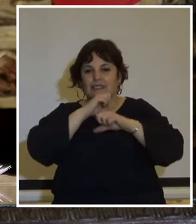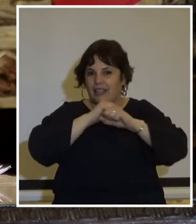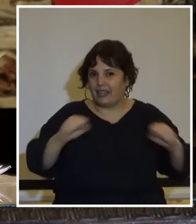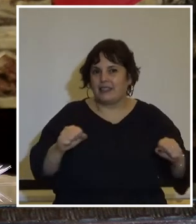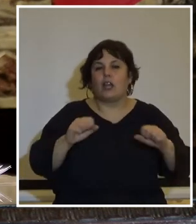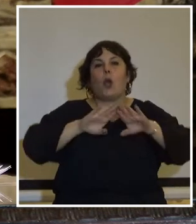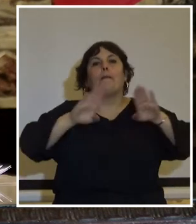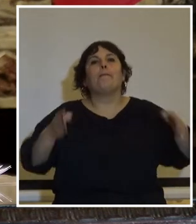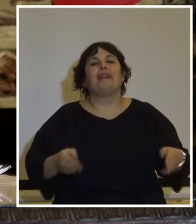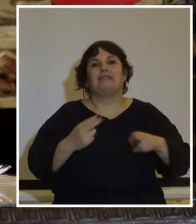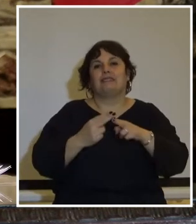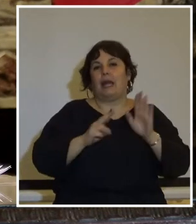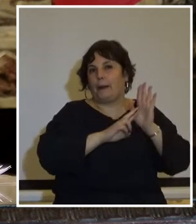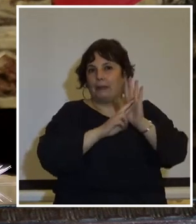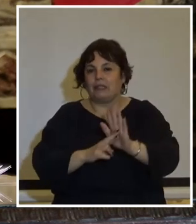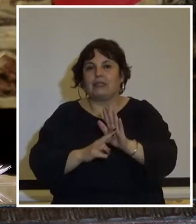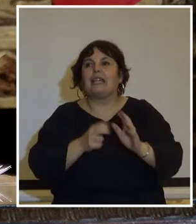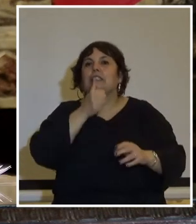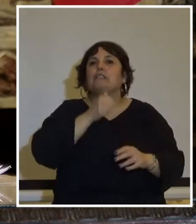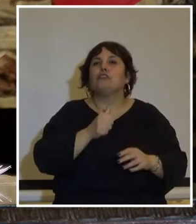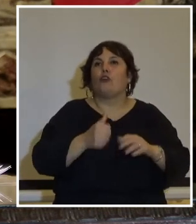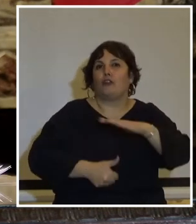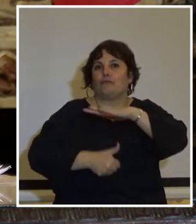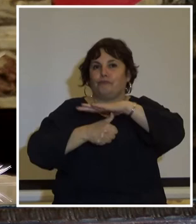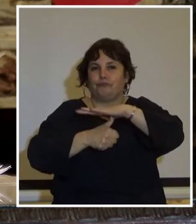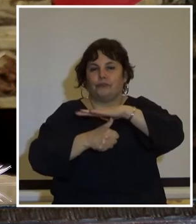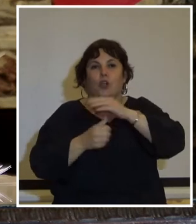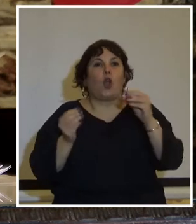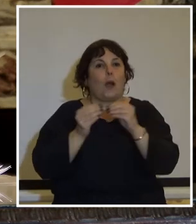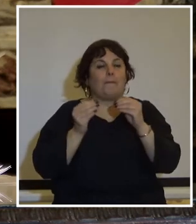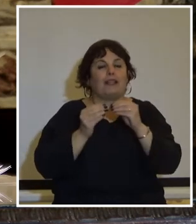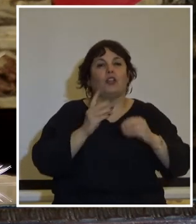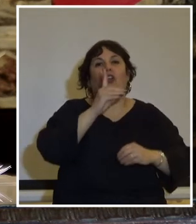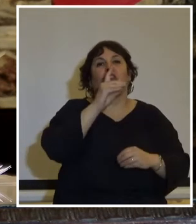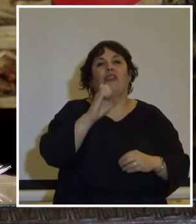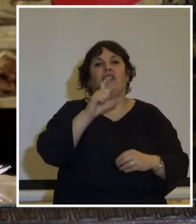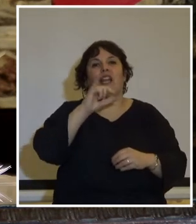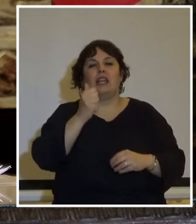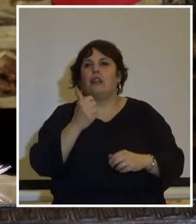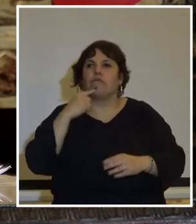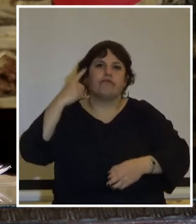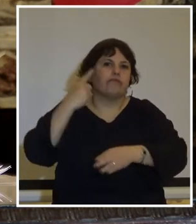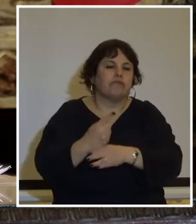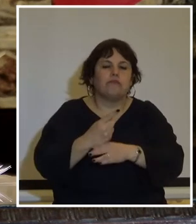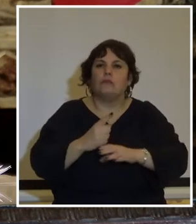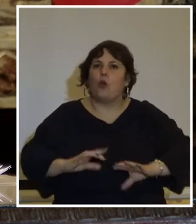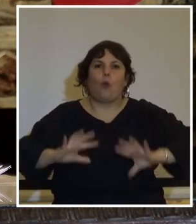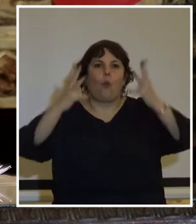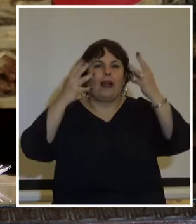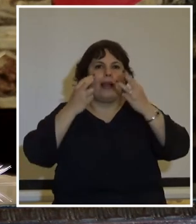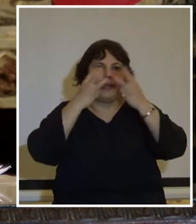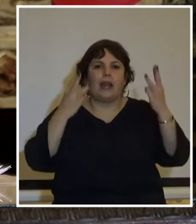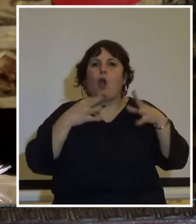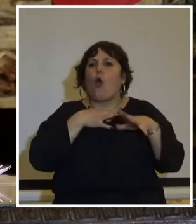y mesa representativa con nuestro histórico dirigente compañero Pepe de Lía aplican la resolución de huelga general y